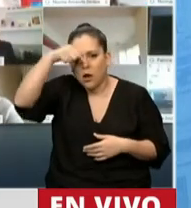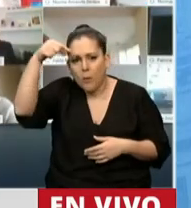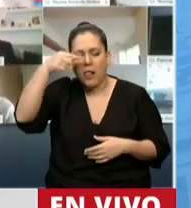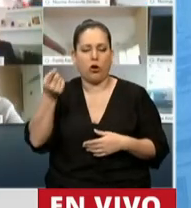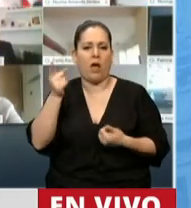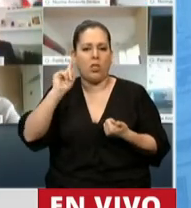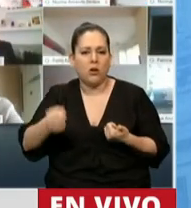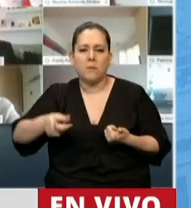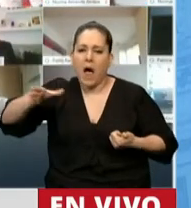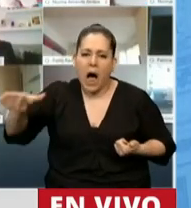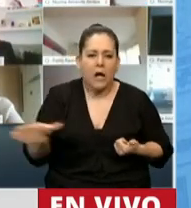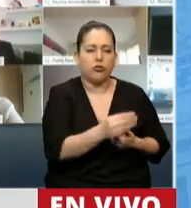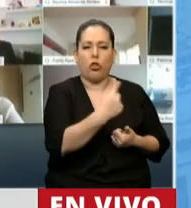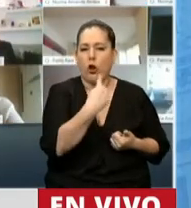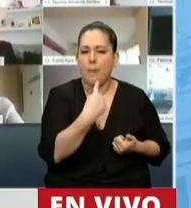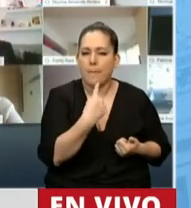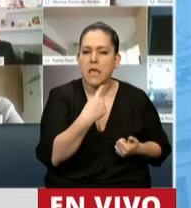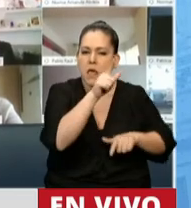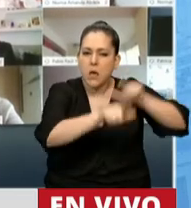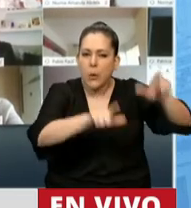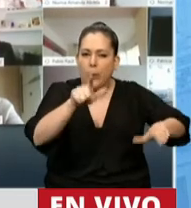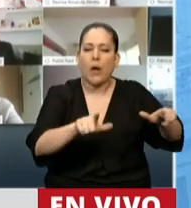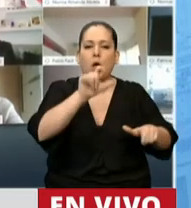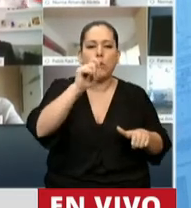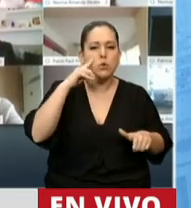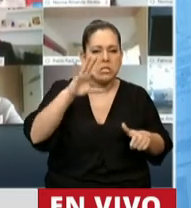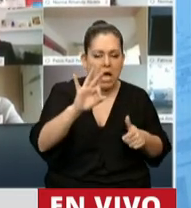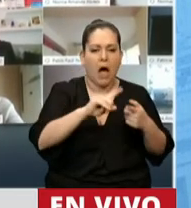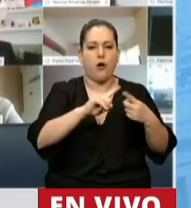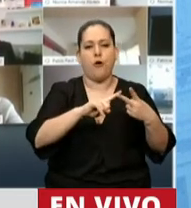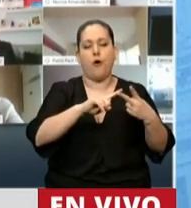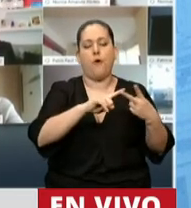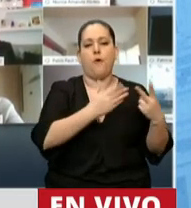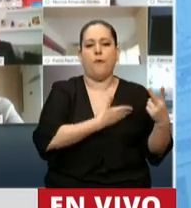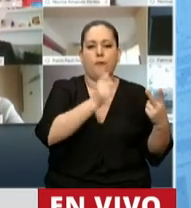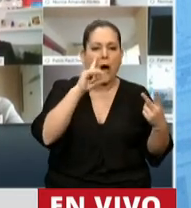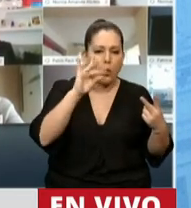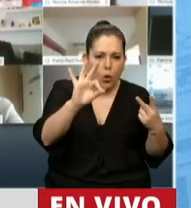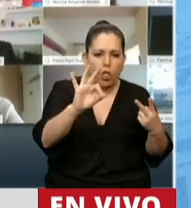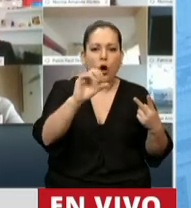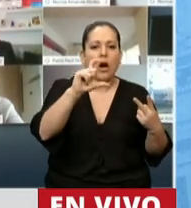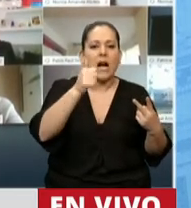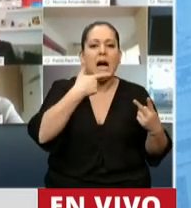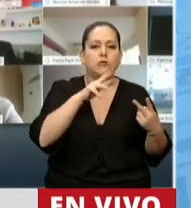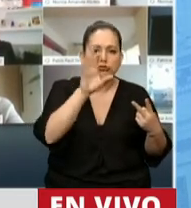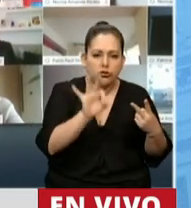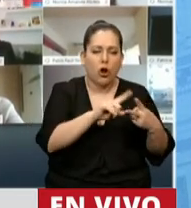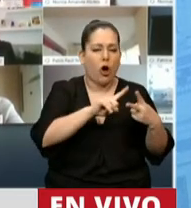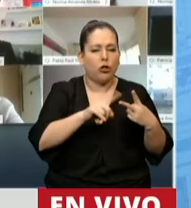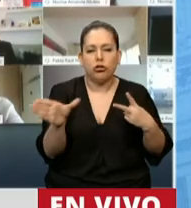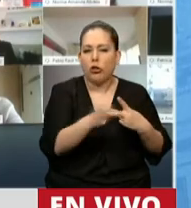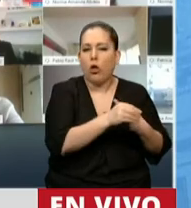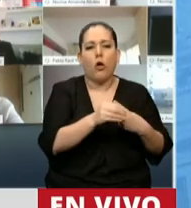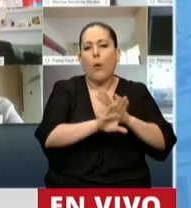a todos los pibes como Luciano Arrúa, como Facundo Castro. Y que no haya